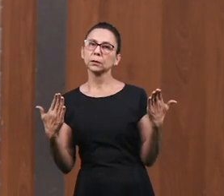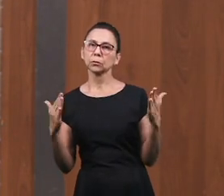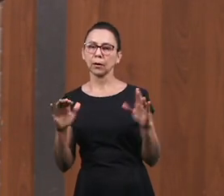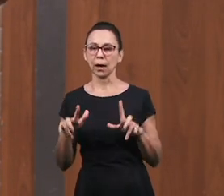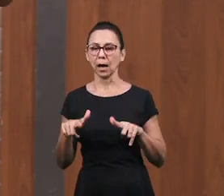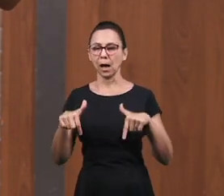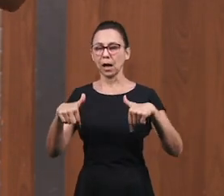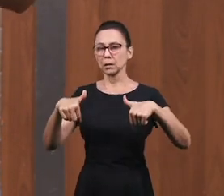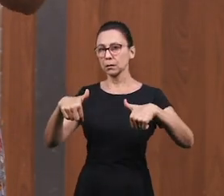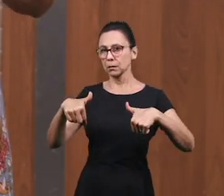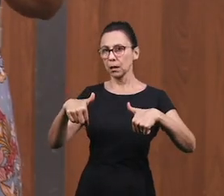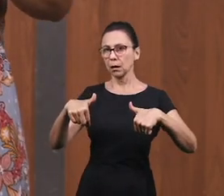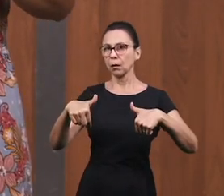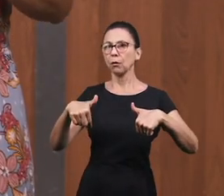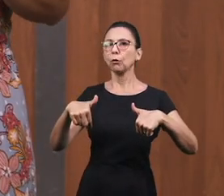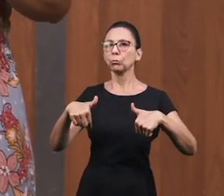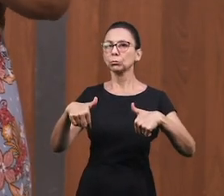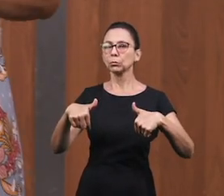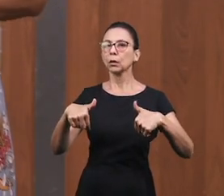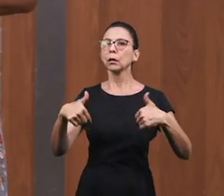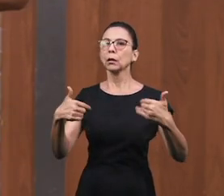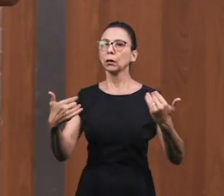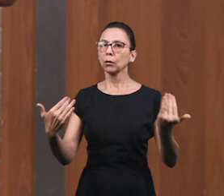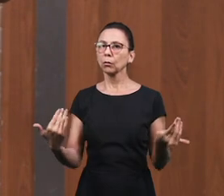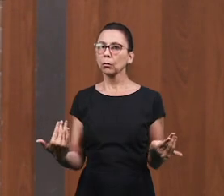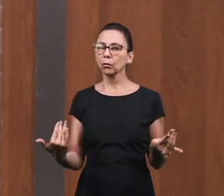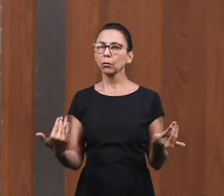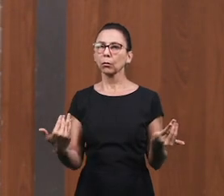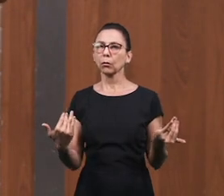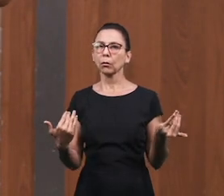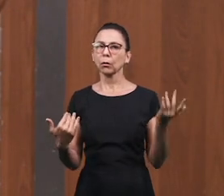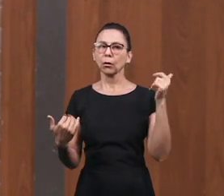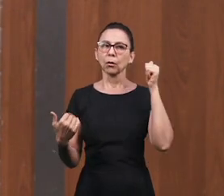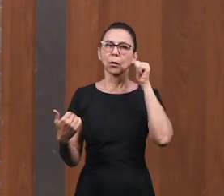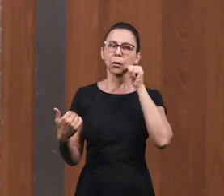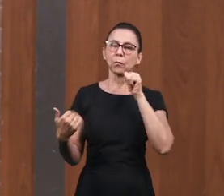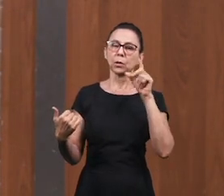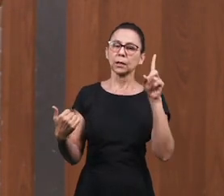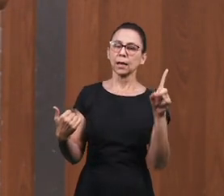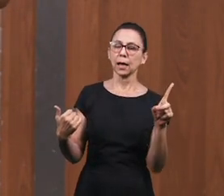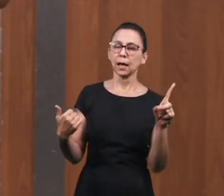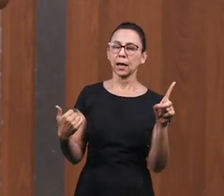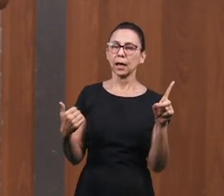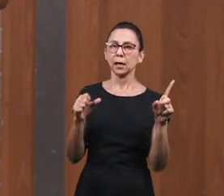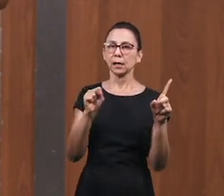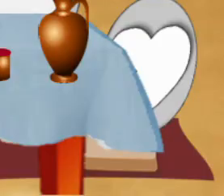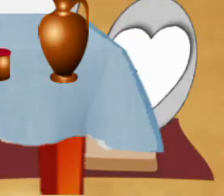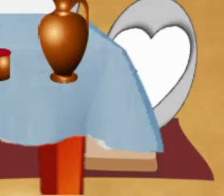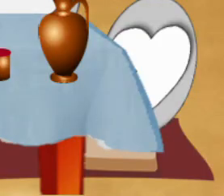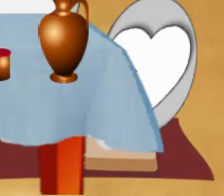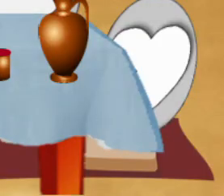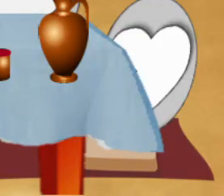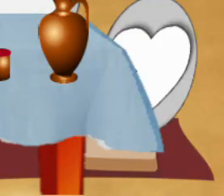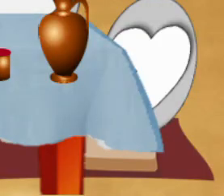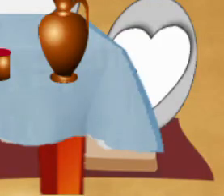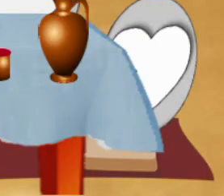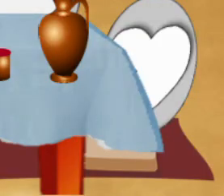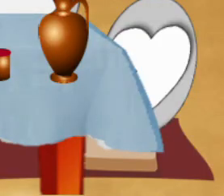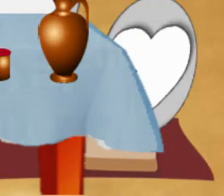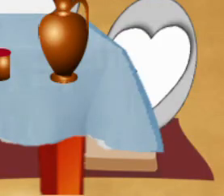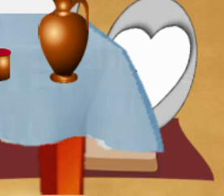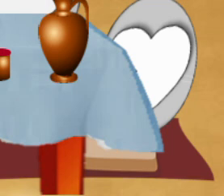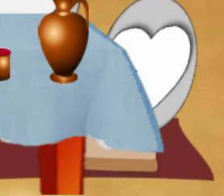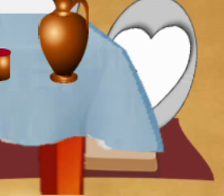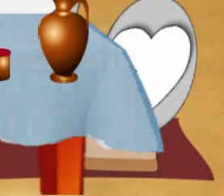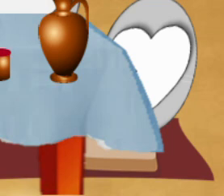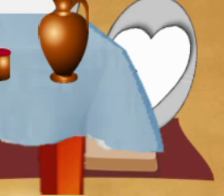Con aquella historia De los dos deudores Jesús Todavía dice Aquella mujer Tus